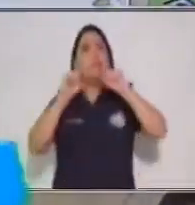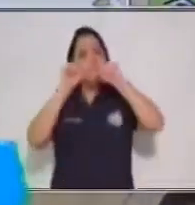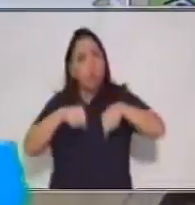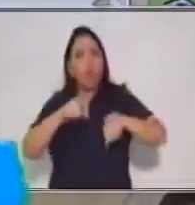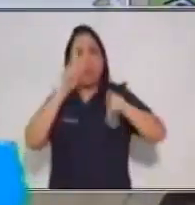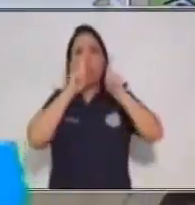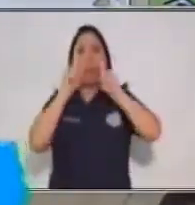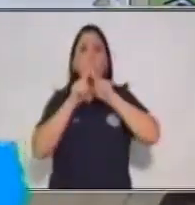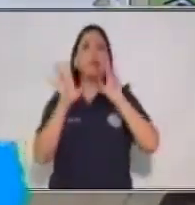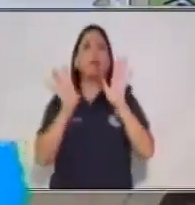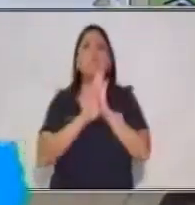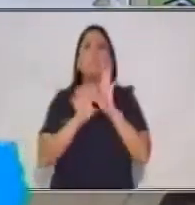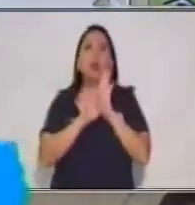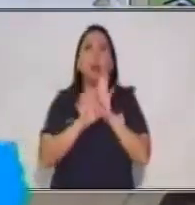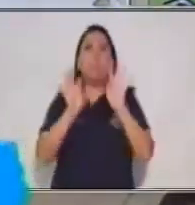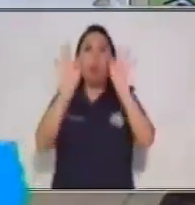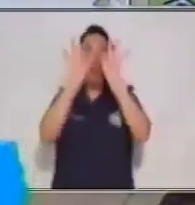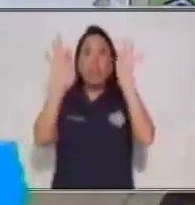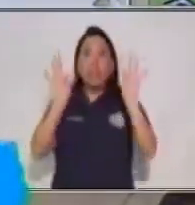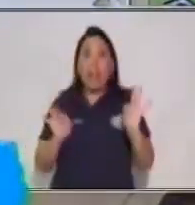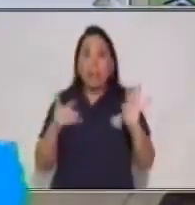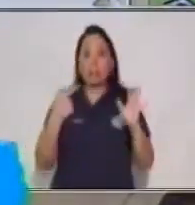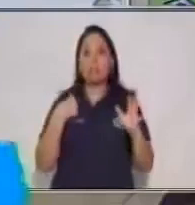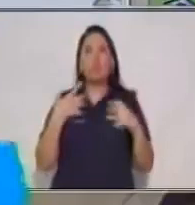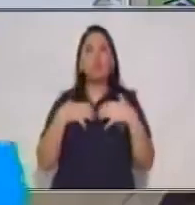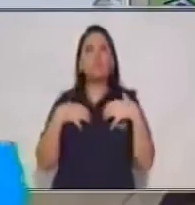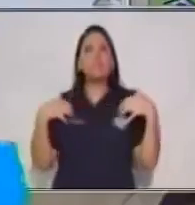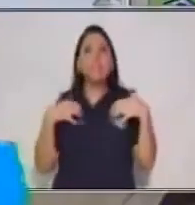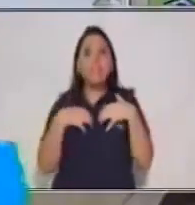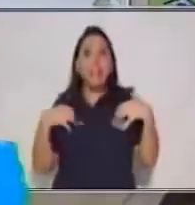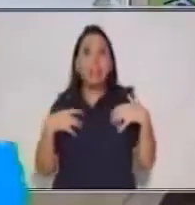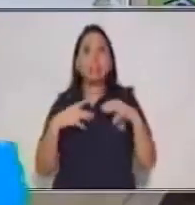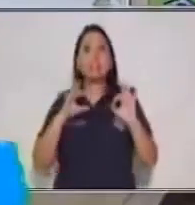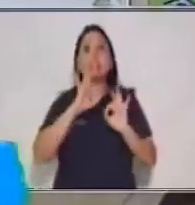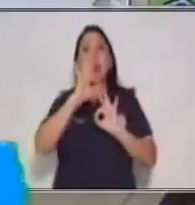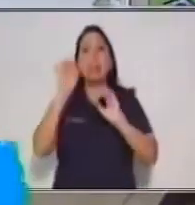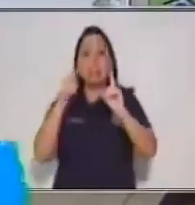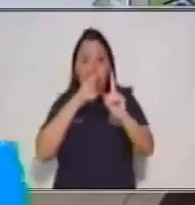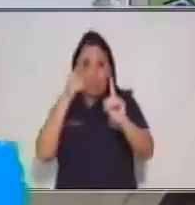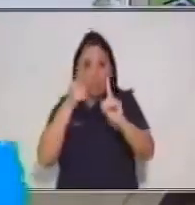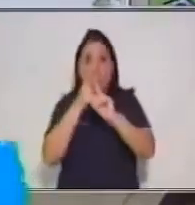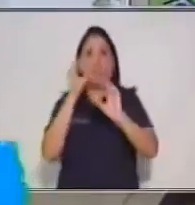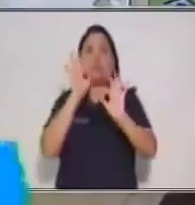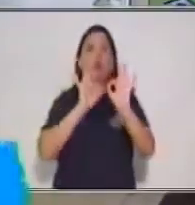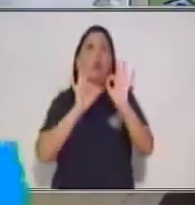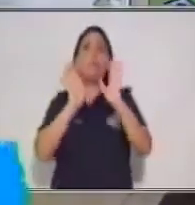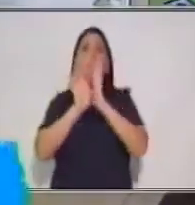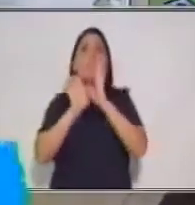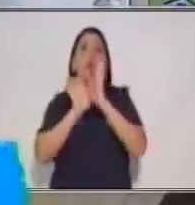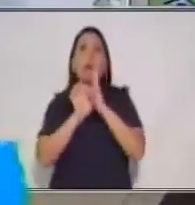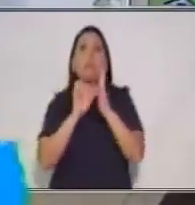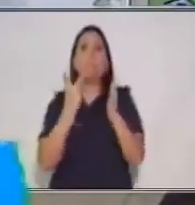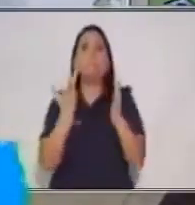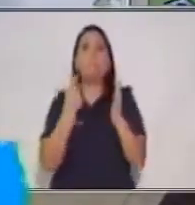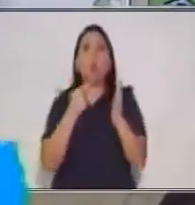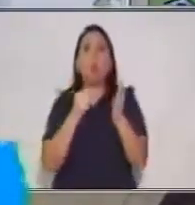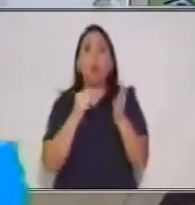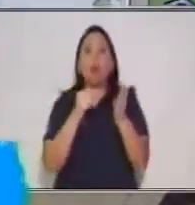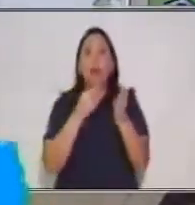algún texto de alguna materia en específico, por ejemplo, ciencias, y que nos estemos enfocando en algo médico. Vamos a utilizar